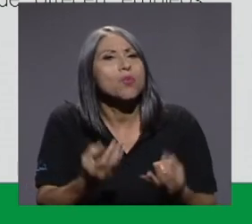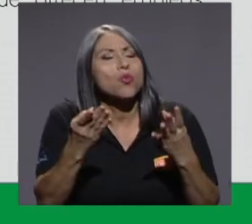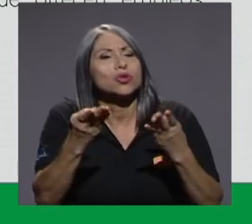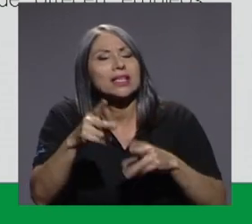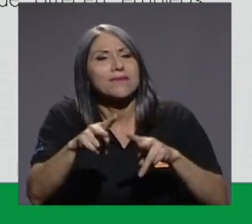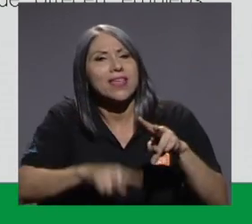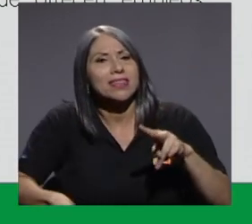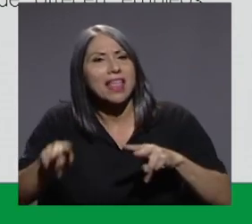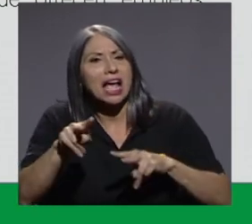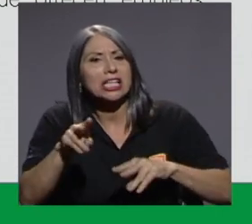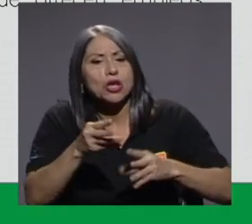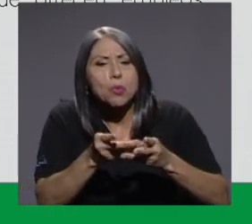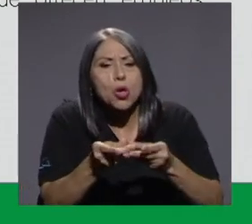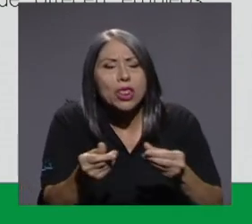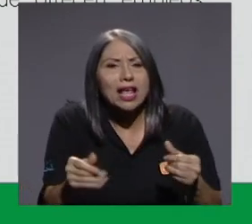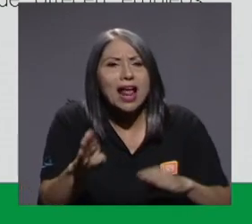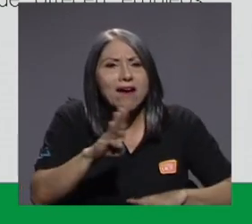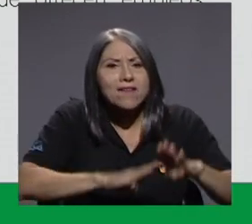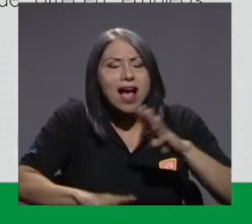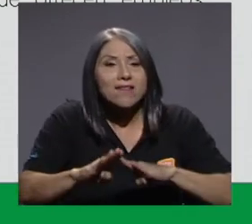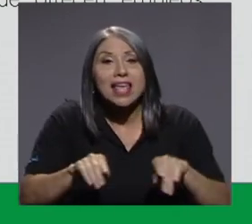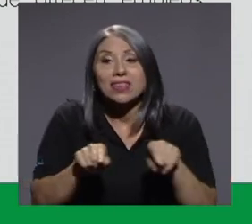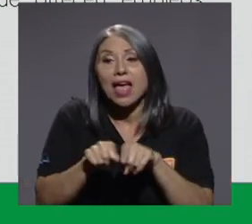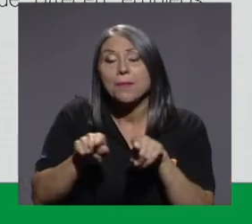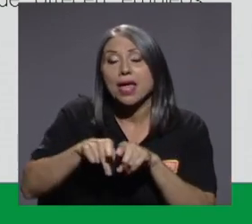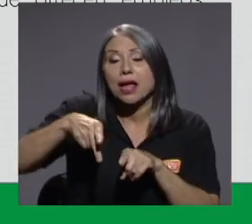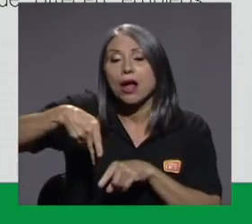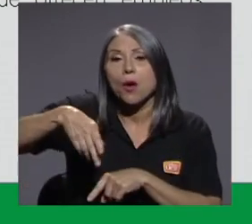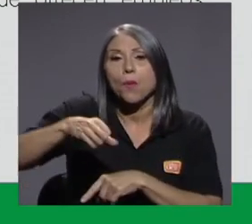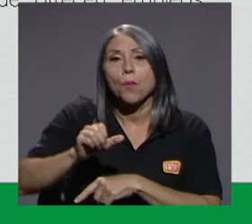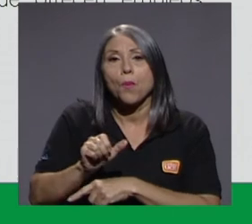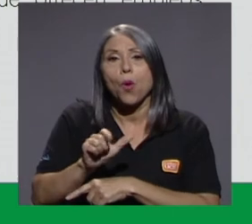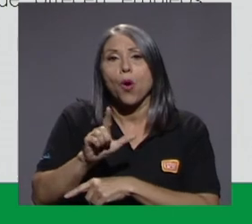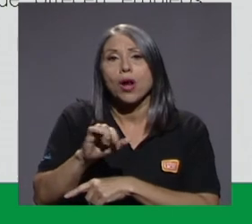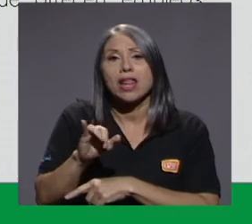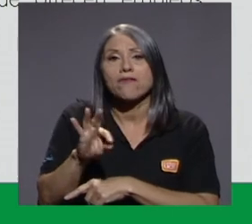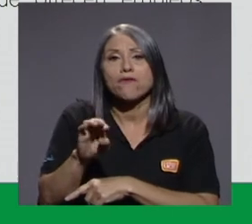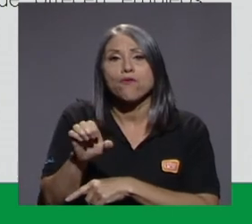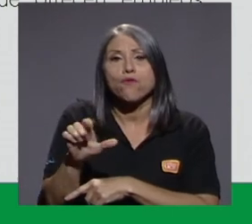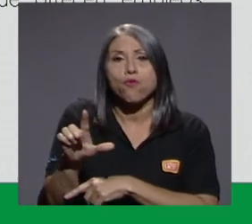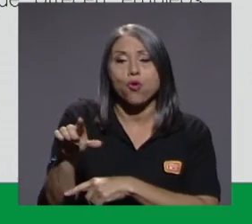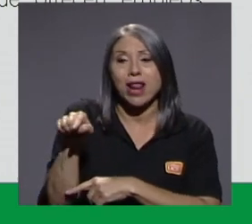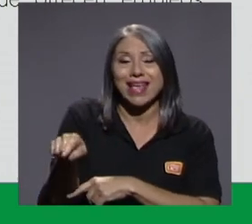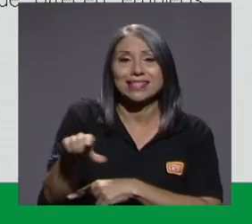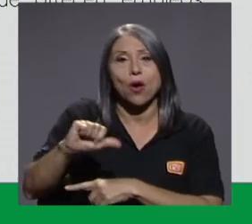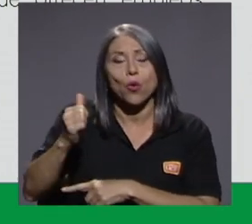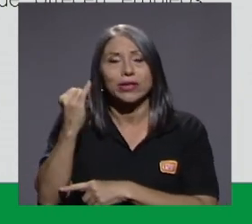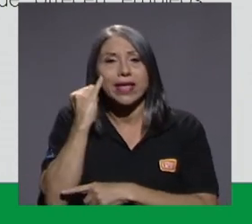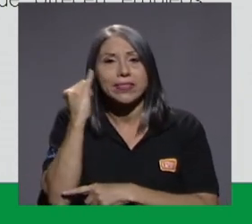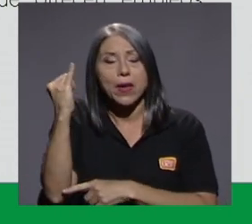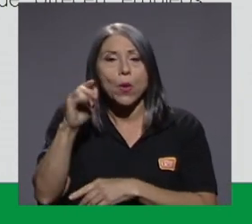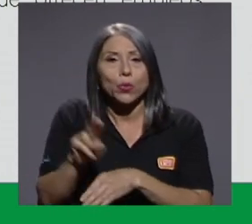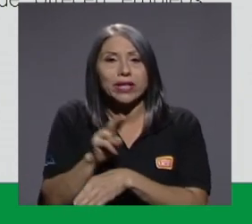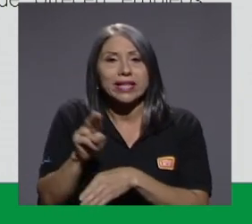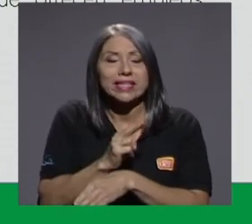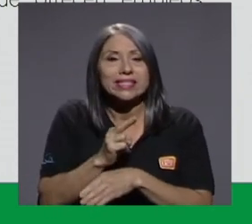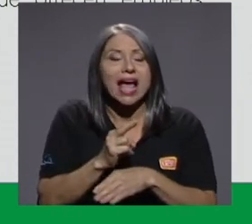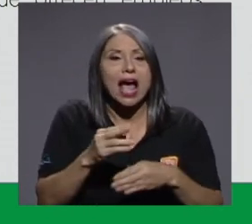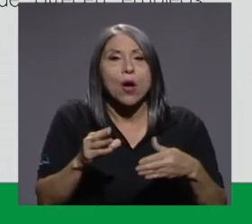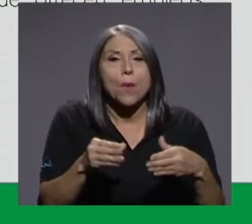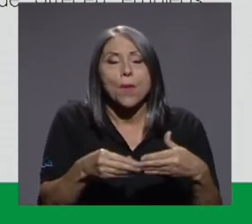Este polifluil es otra iniciativa donde utilizan residuos plásticos para generar